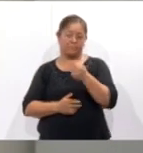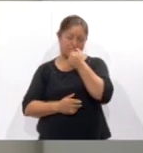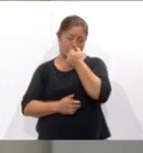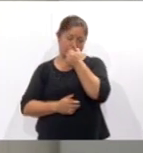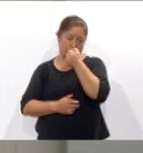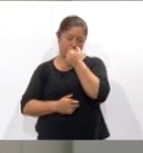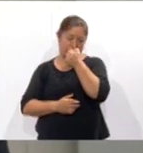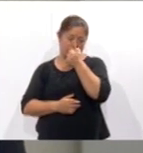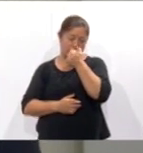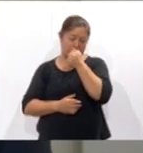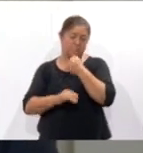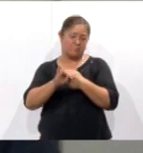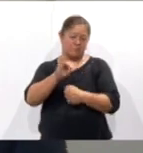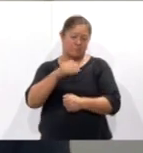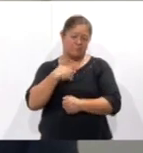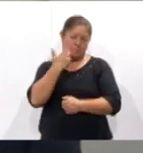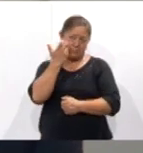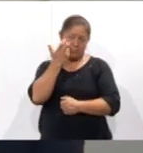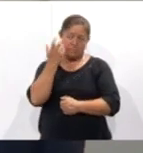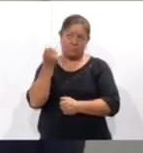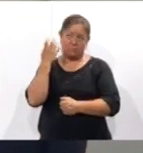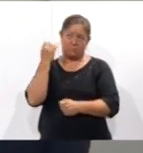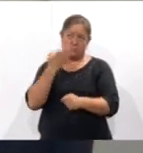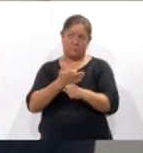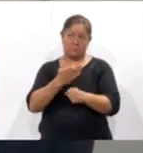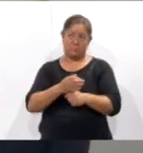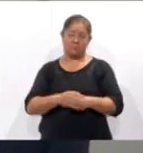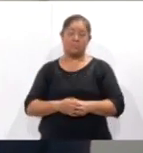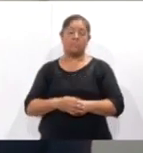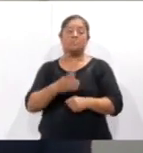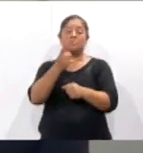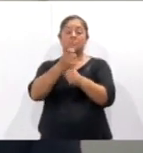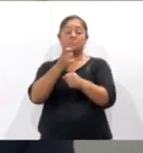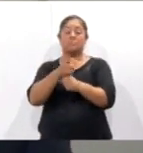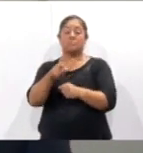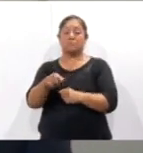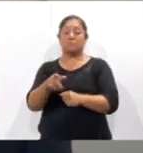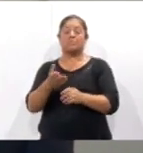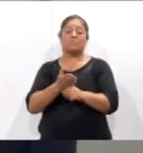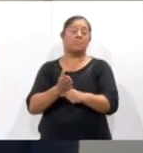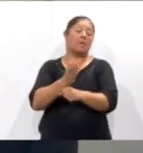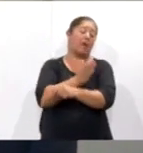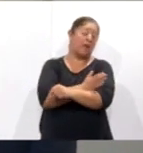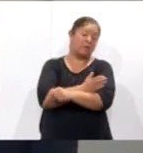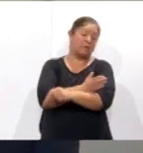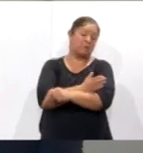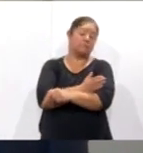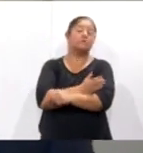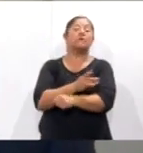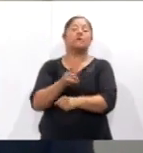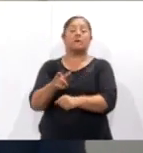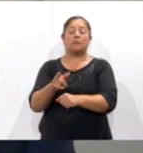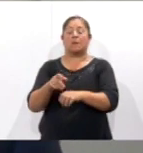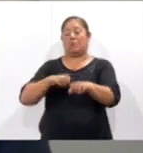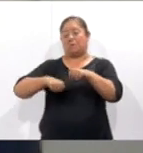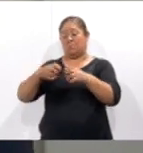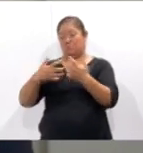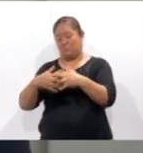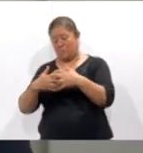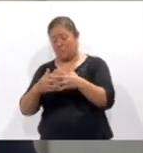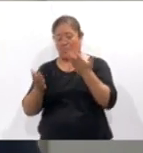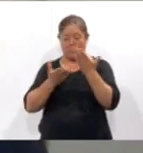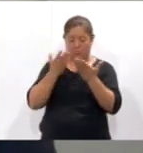es que primero, antes de ser empresarios, estudiantes, trabajadores, somos ciudadanos. Y como